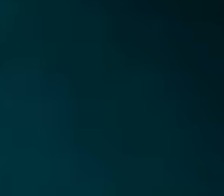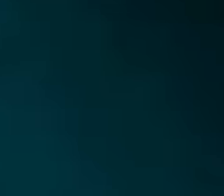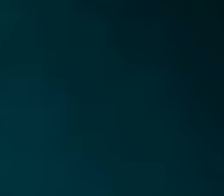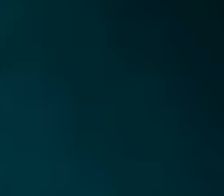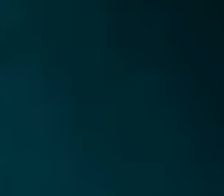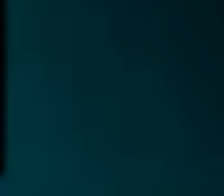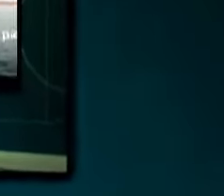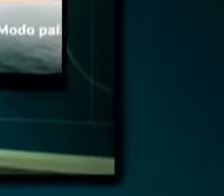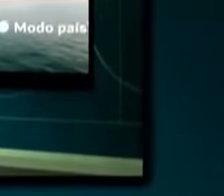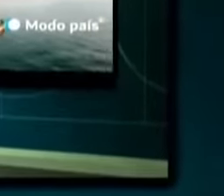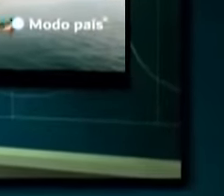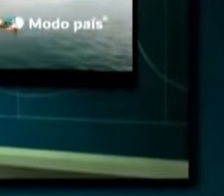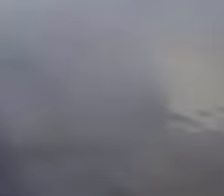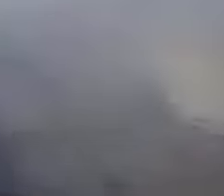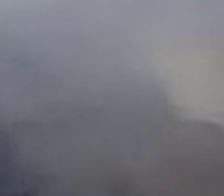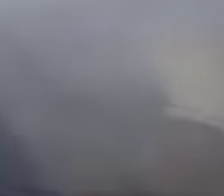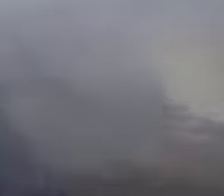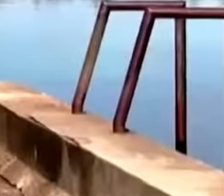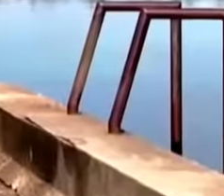actualidad de todo el Uruguay.